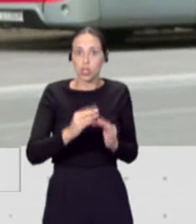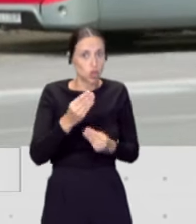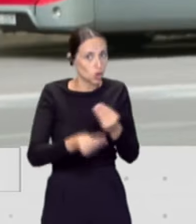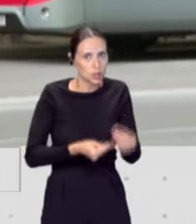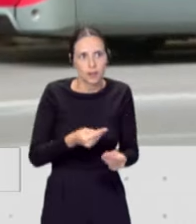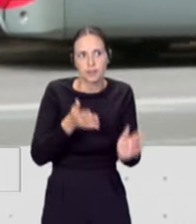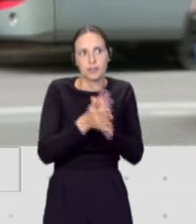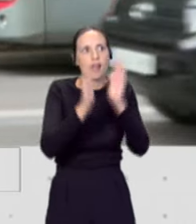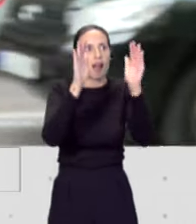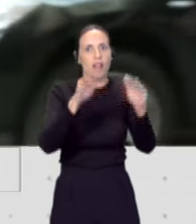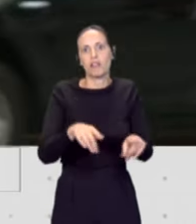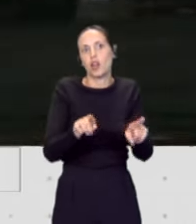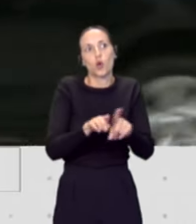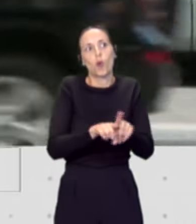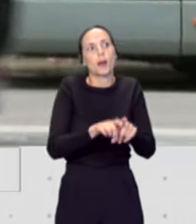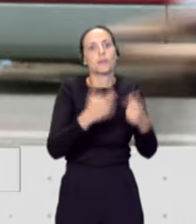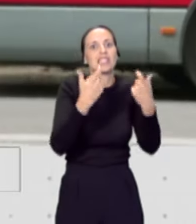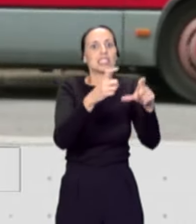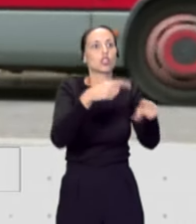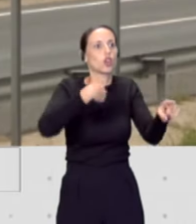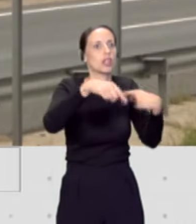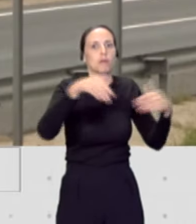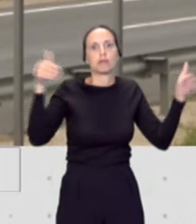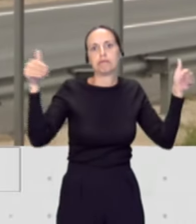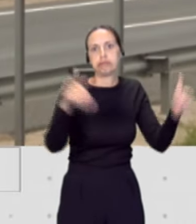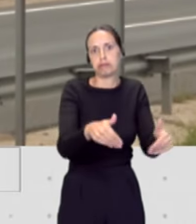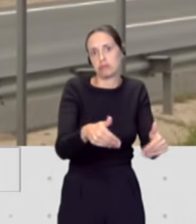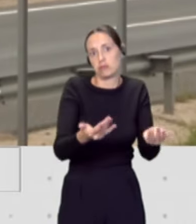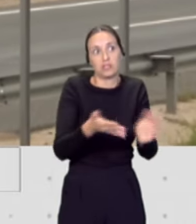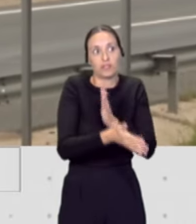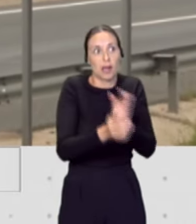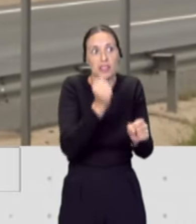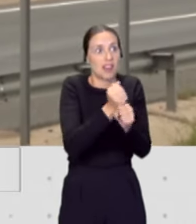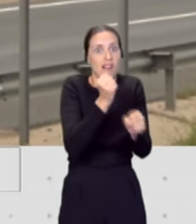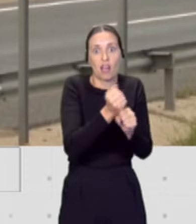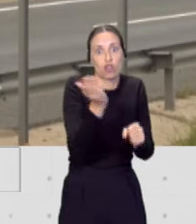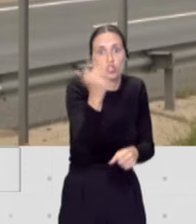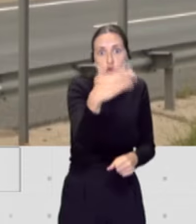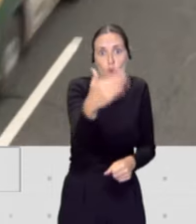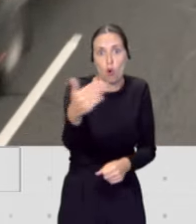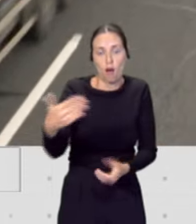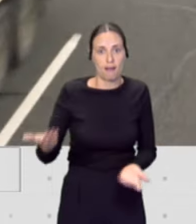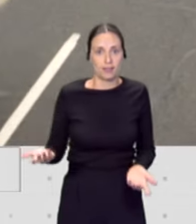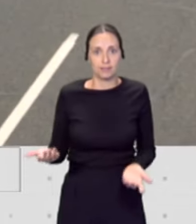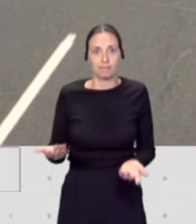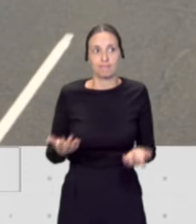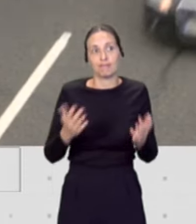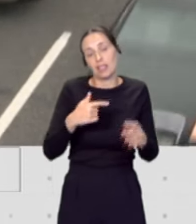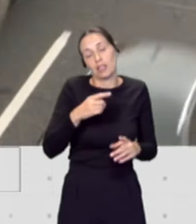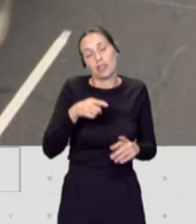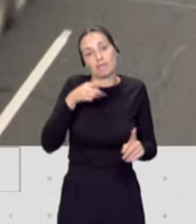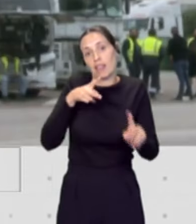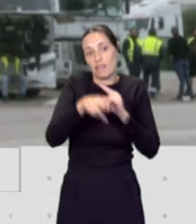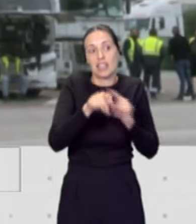podríamos llegar a una quiebra técnica operativa y se trata de evitar ese desenlace no deseado.